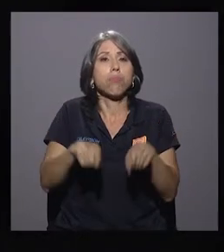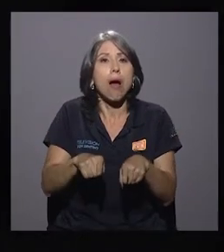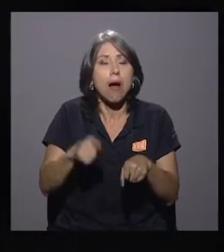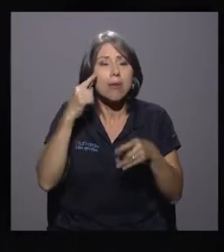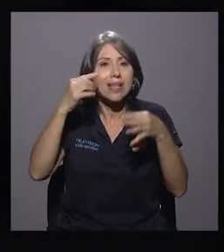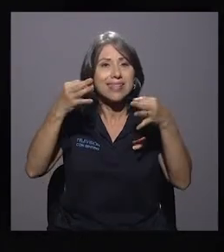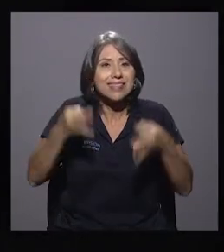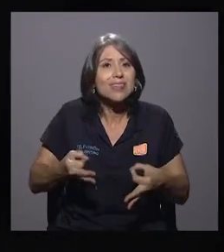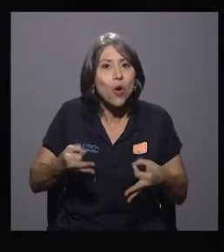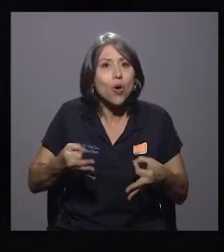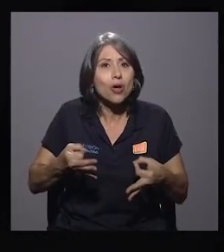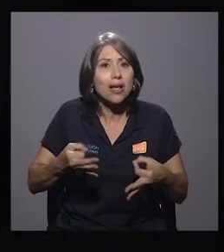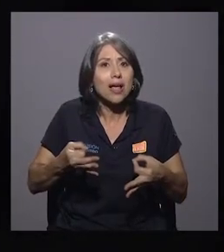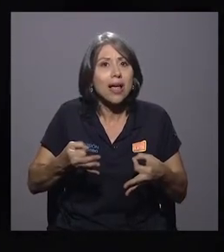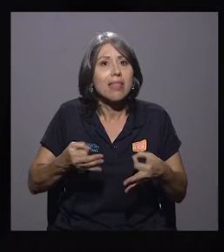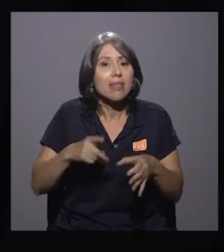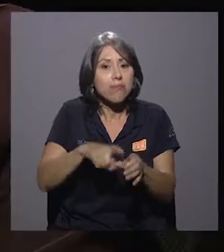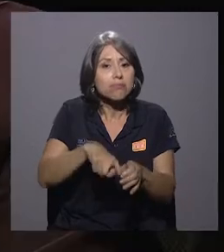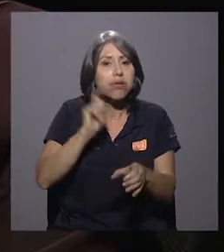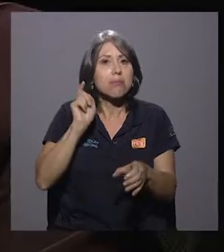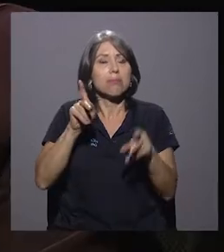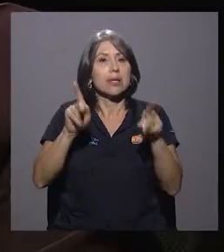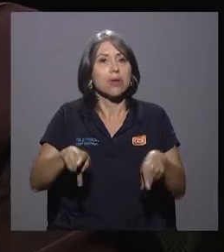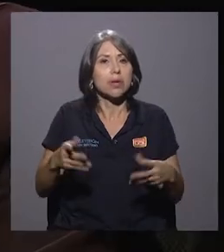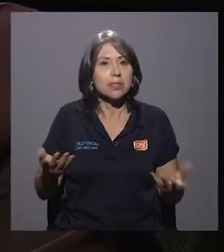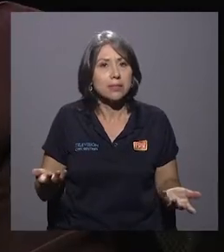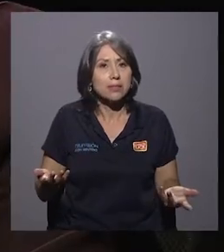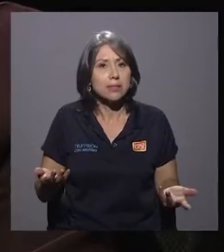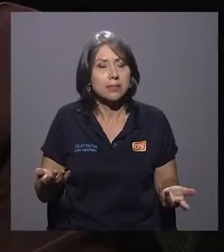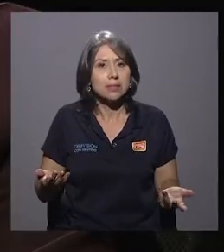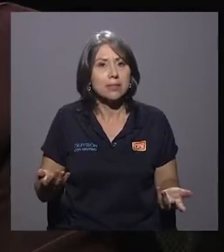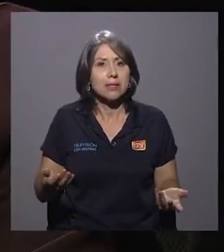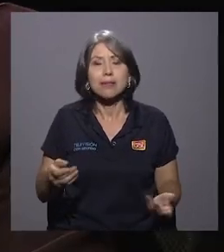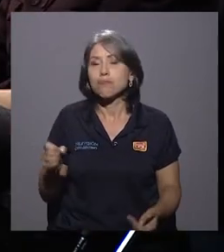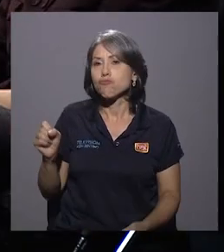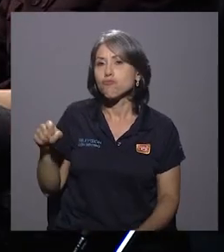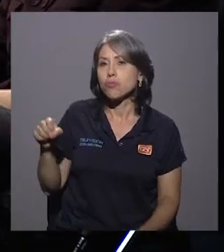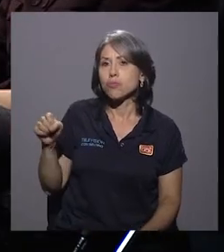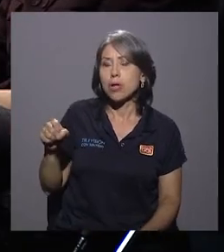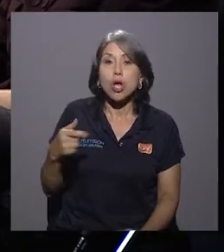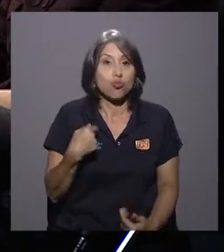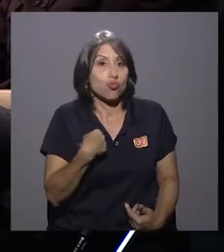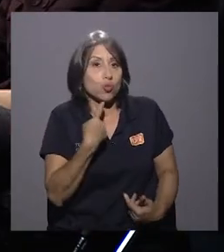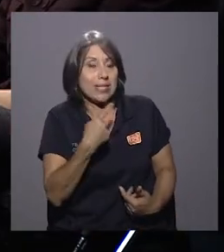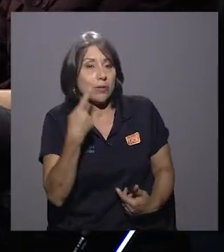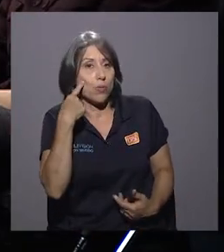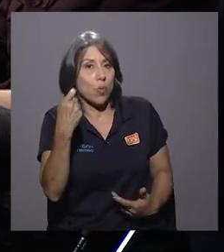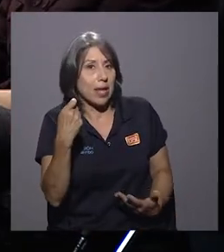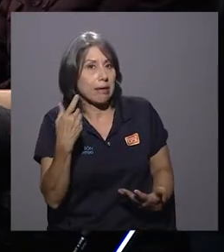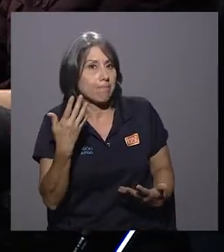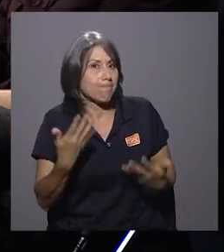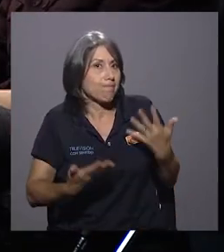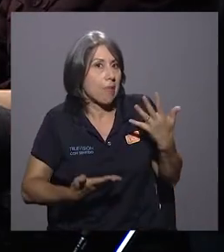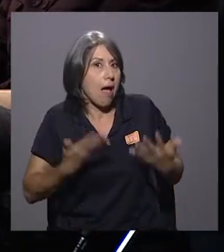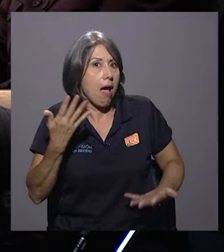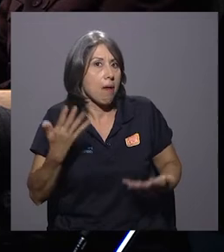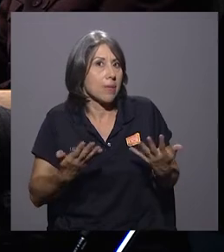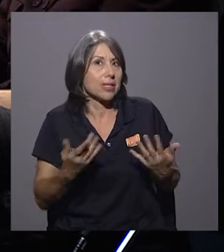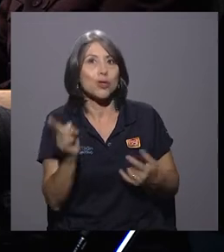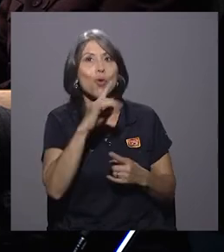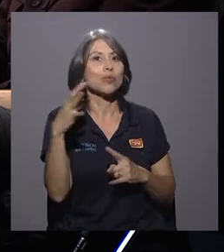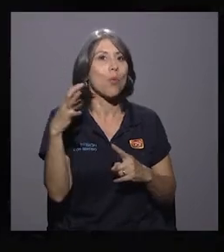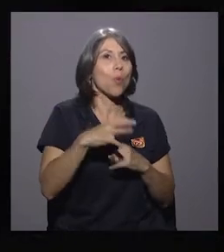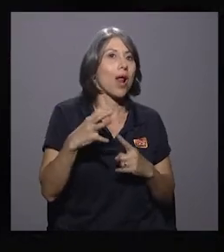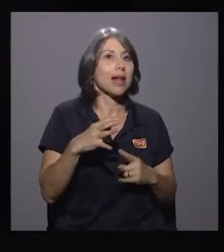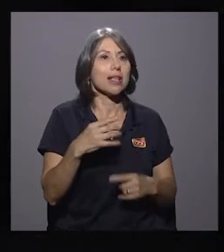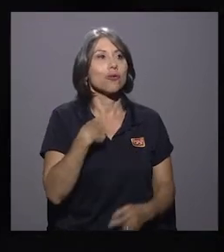de poder remover a las personas? Sí. Ese discurso es, digo porque obviamente de repente no es tan popular llegar y decir